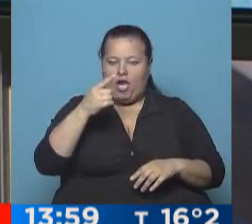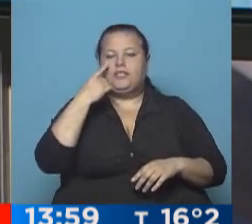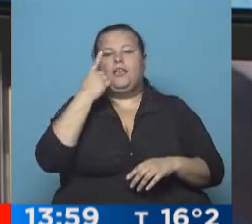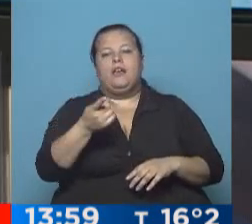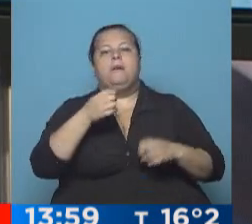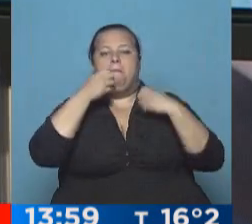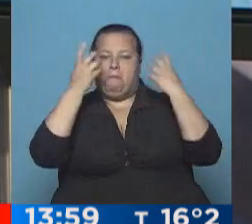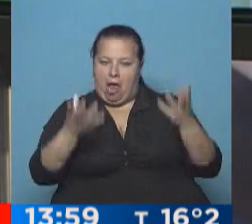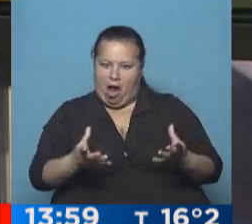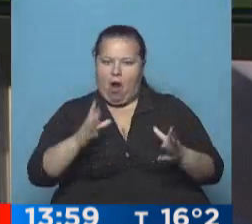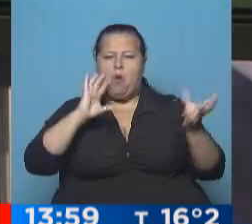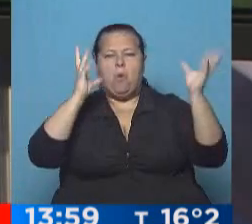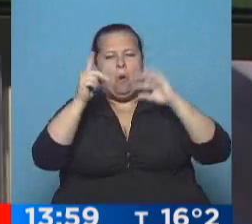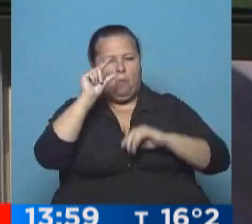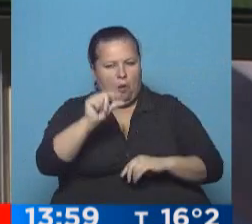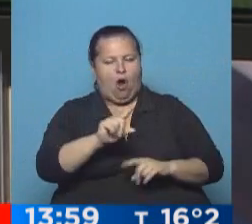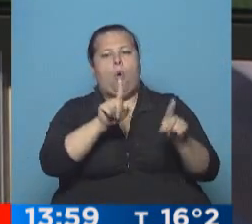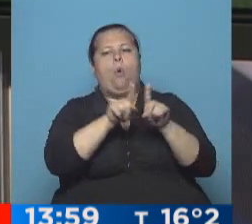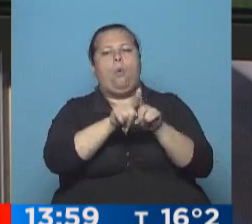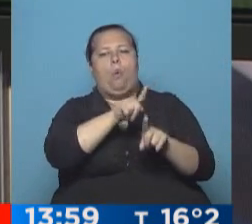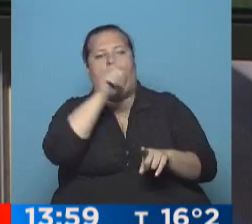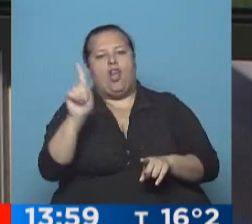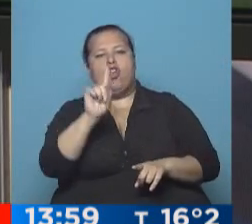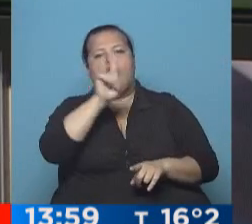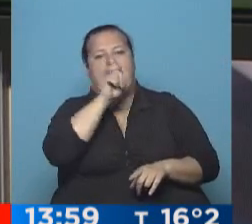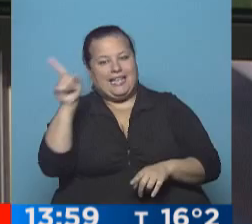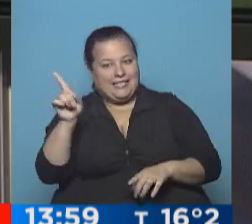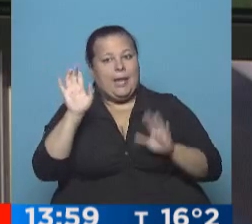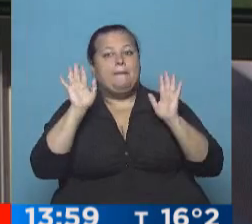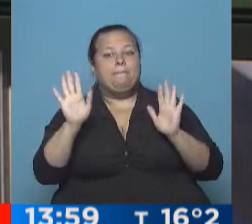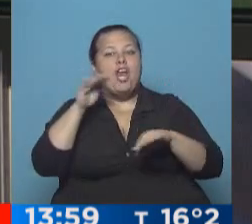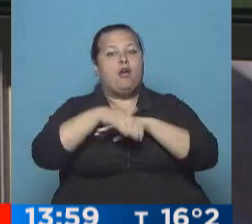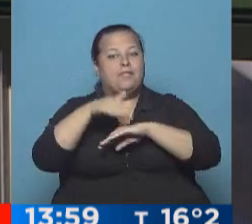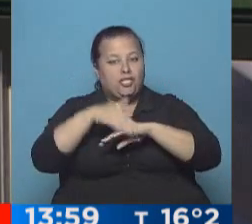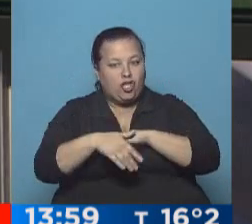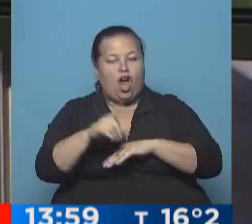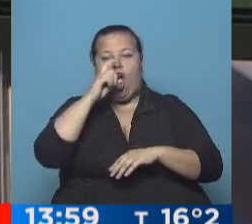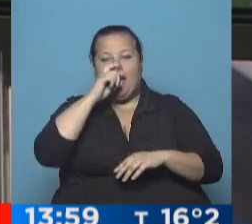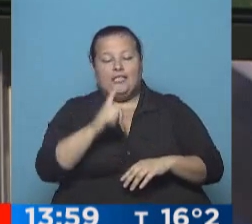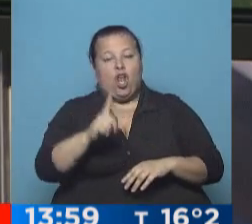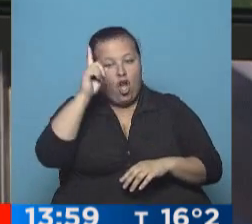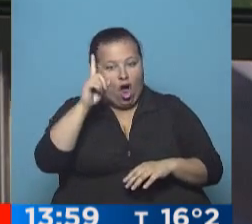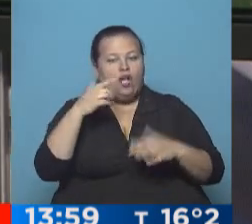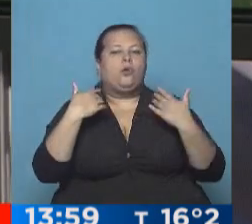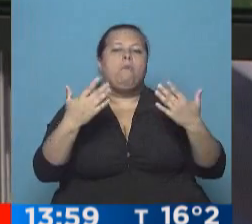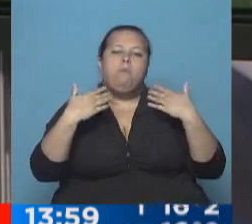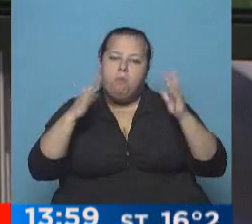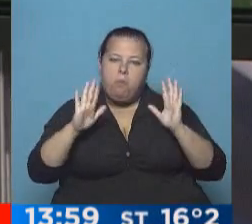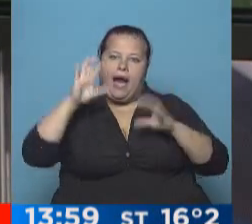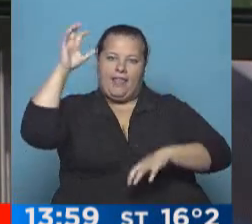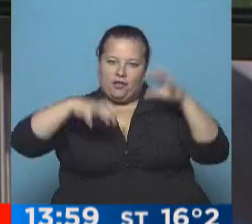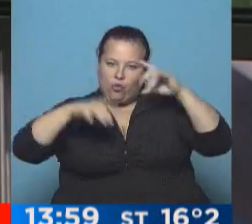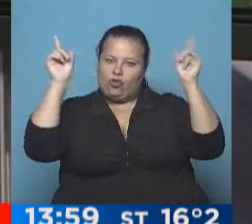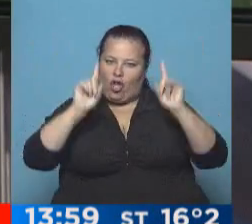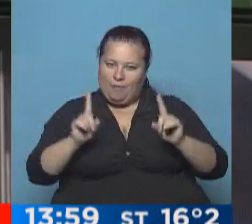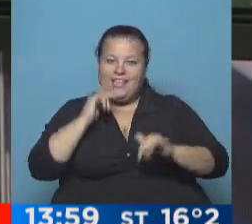Muchísimo mejor, muy poquita nubosidad. Igual en el noreste, pero emisiones norte de corrientes, la probabilidad de alguna